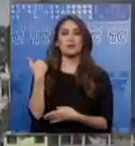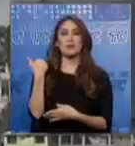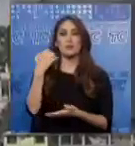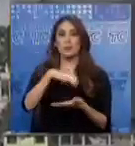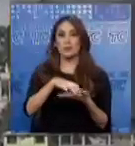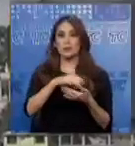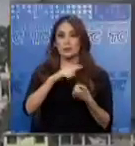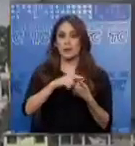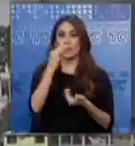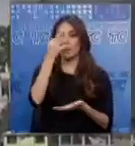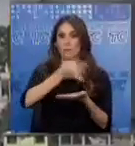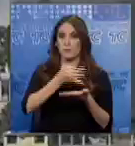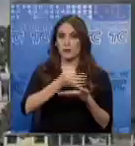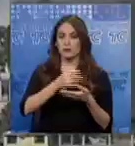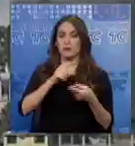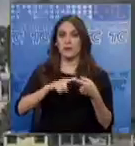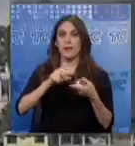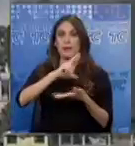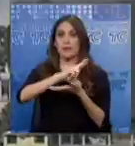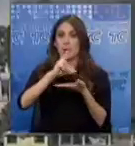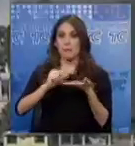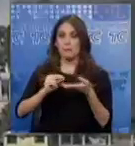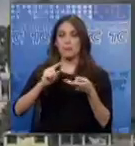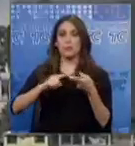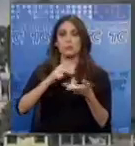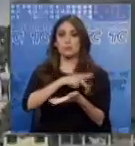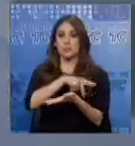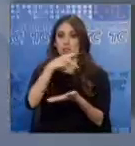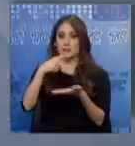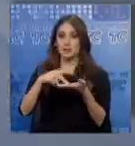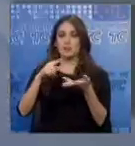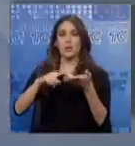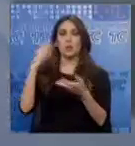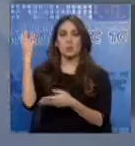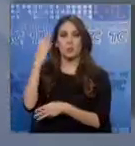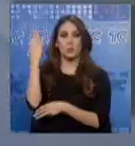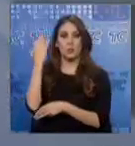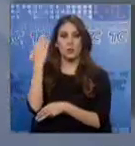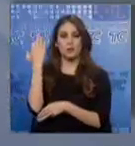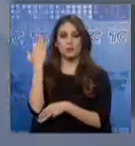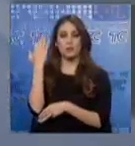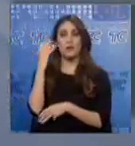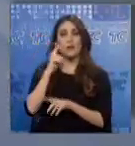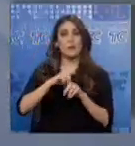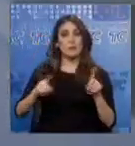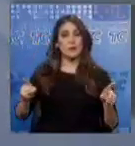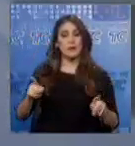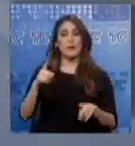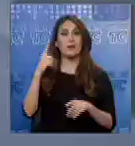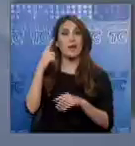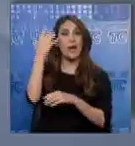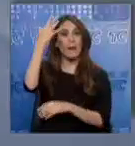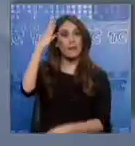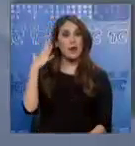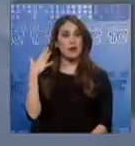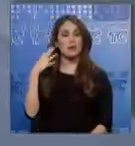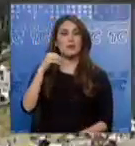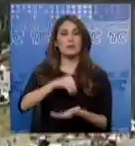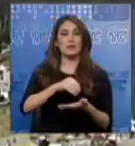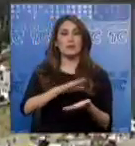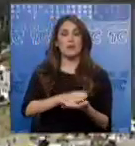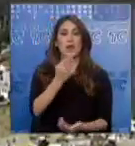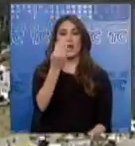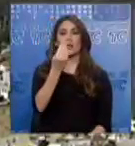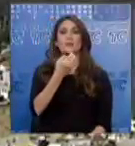provincias de Cotopaxi, Napo, Pichincha y Tunguragua. Recordemos que la alerta amarilla se decretó el